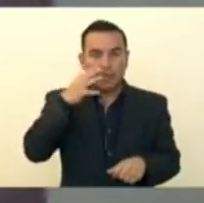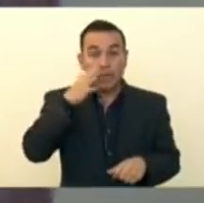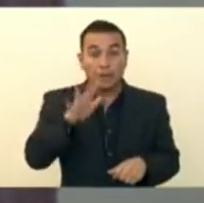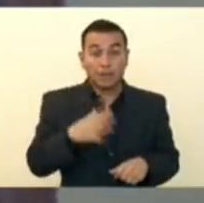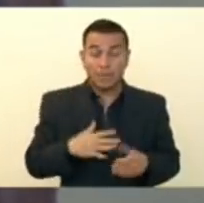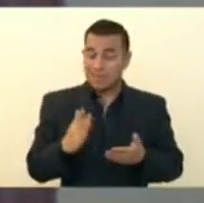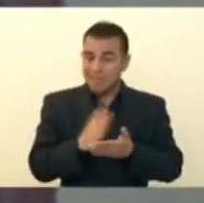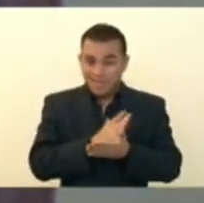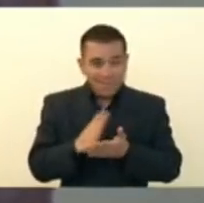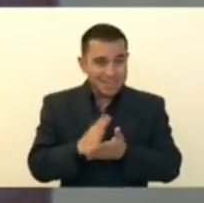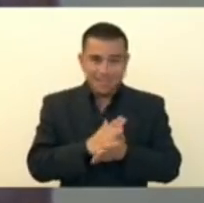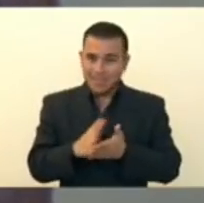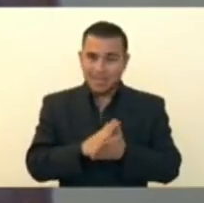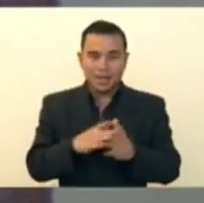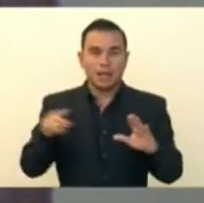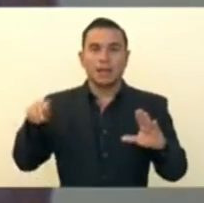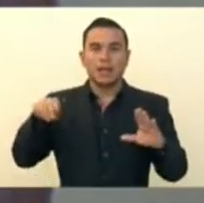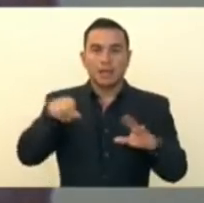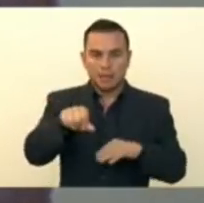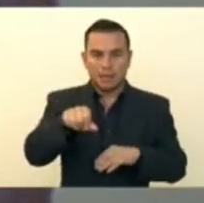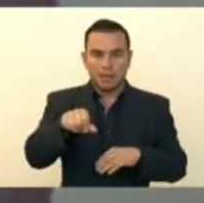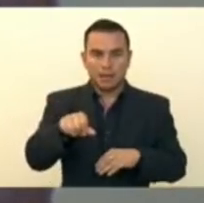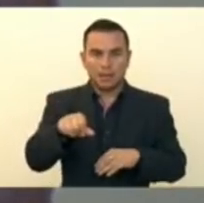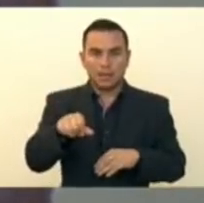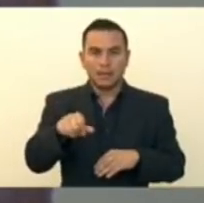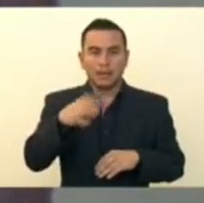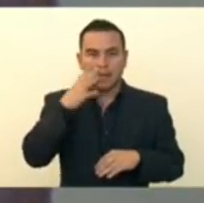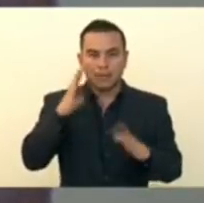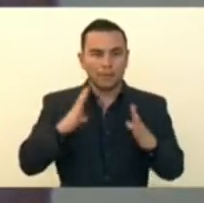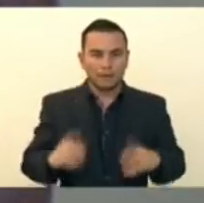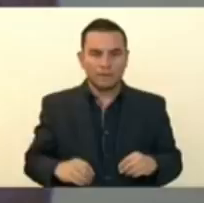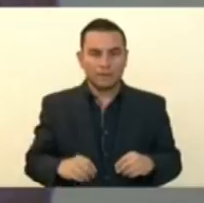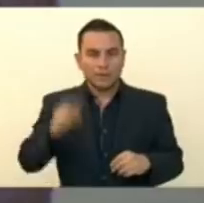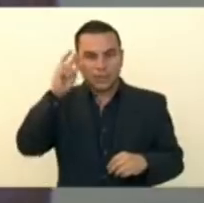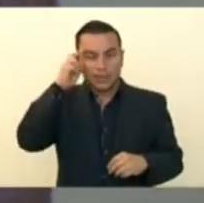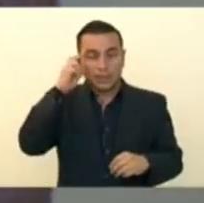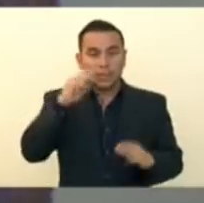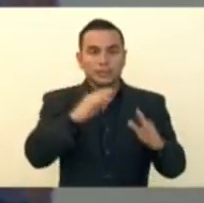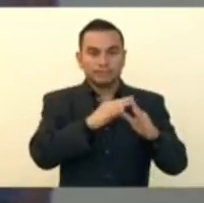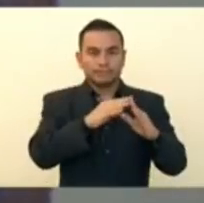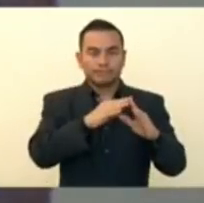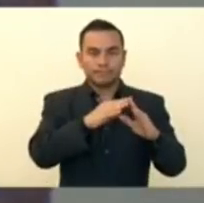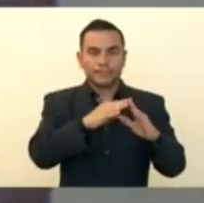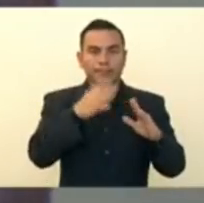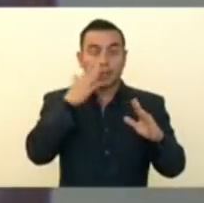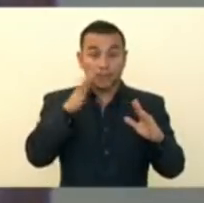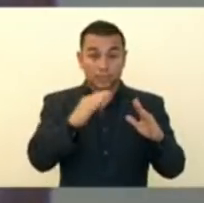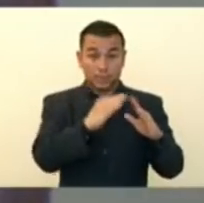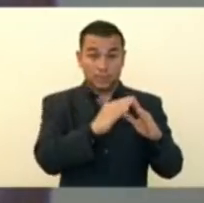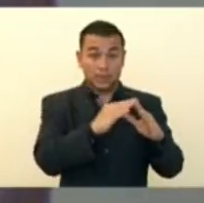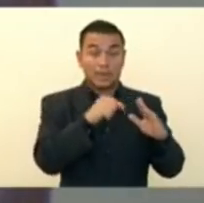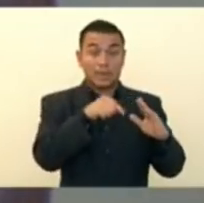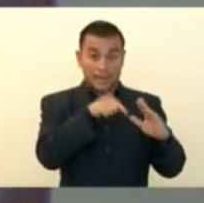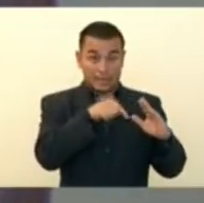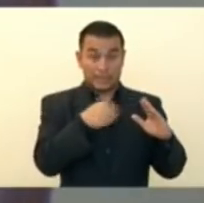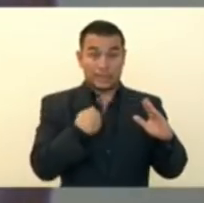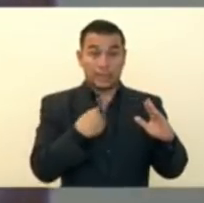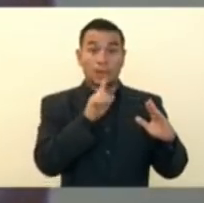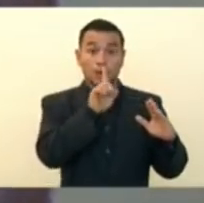un salario van a recibir, si en el hogar hay un salario,